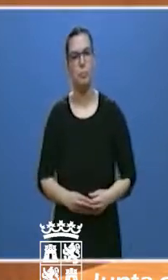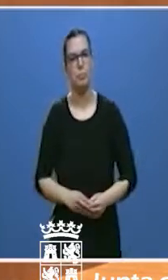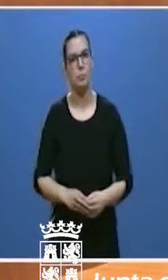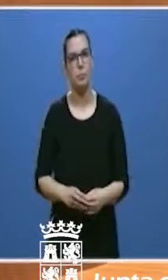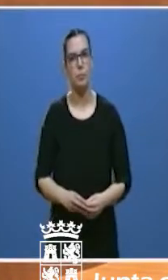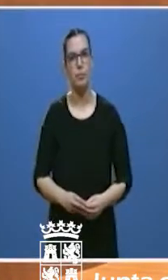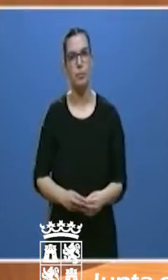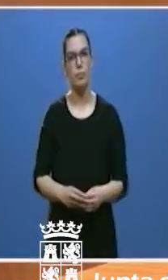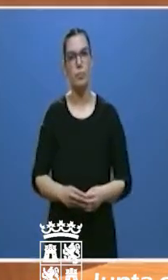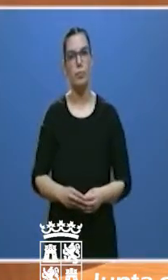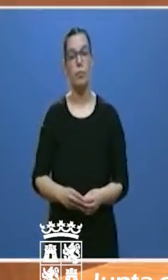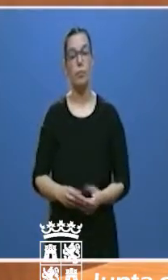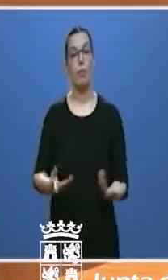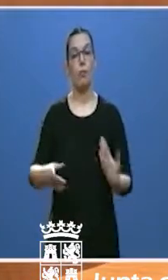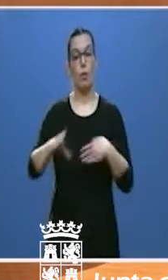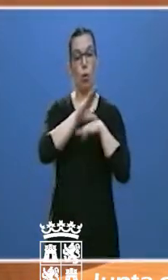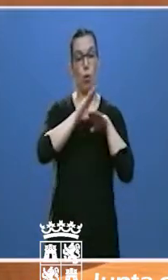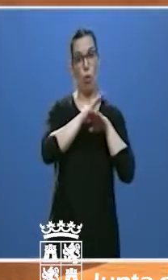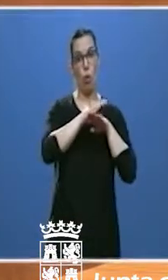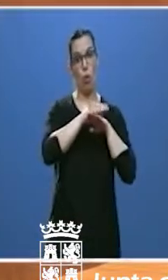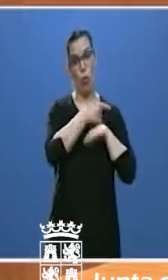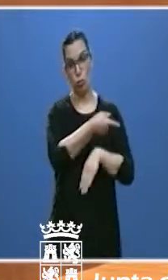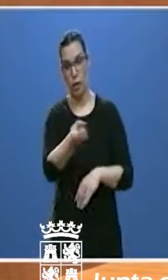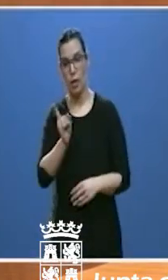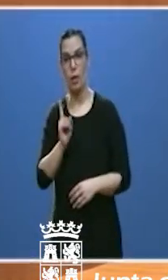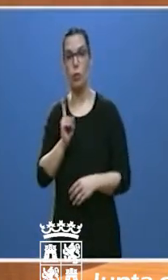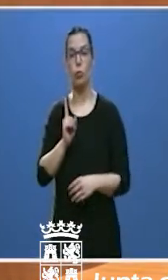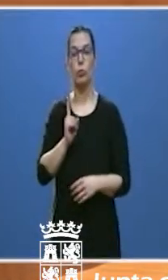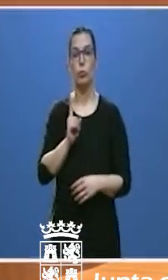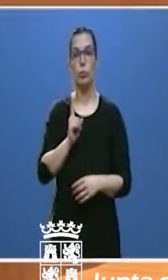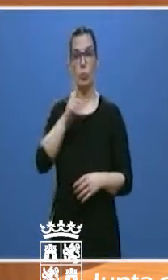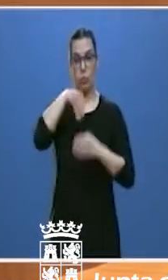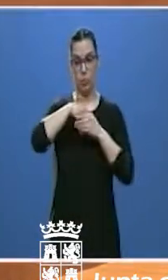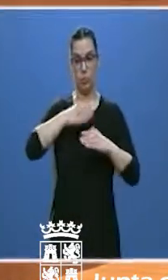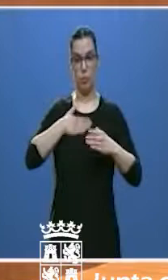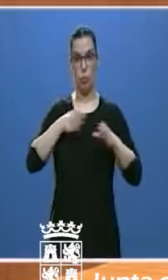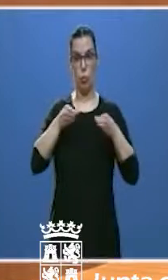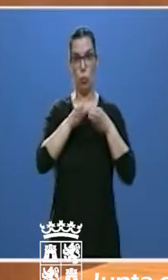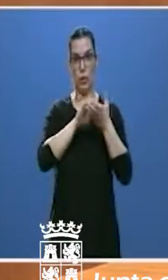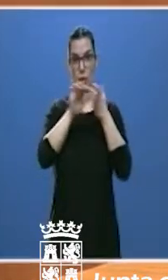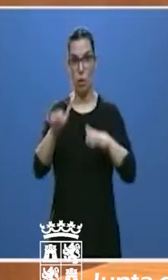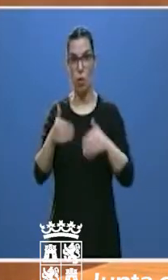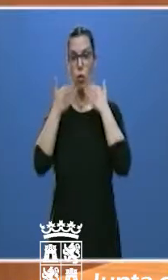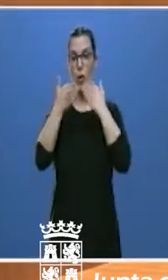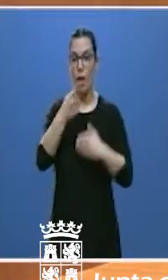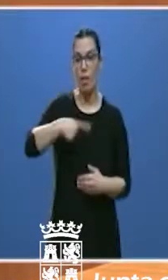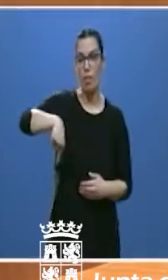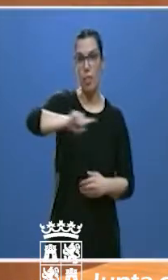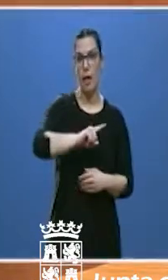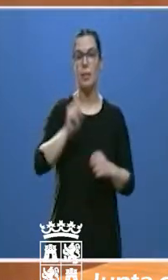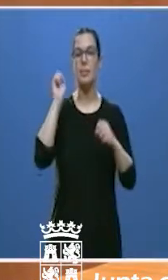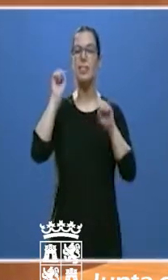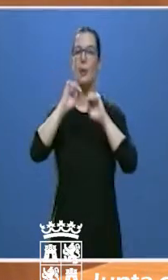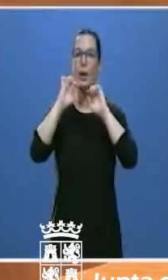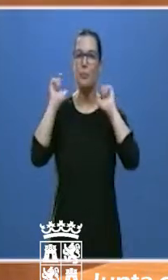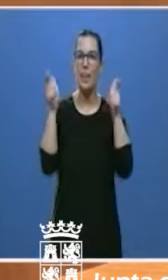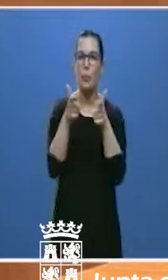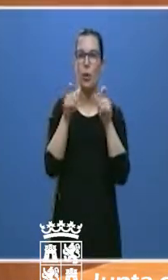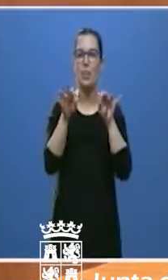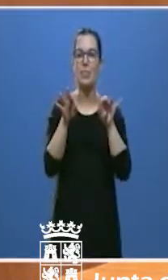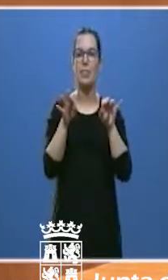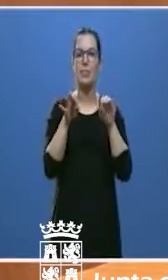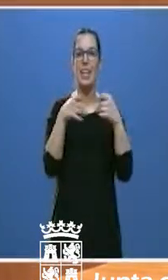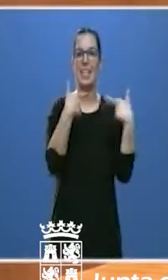Los consejeros, los titulares de las consejerías, a través de las conferencias sectoriales, en el Consejo